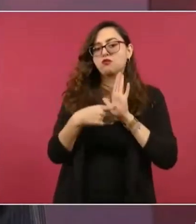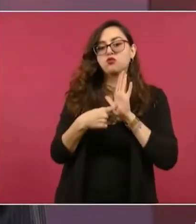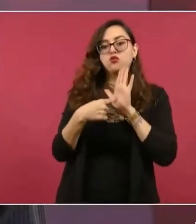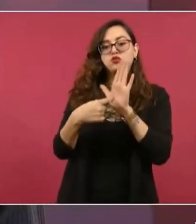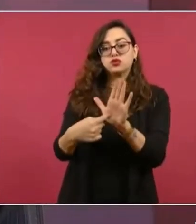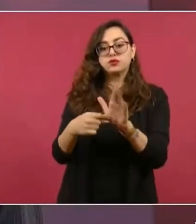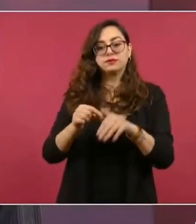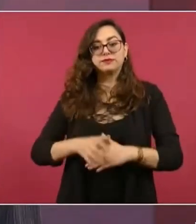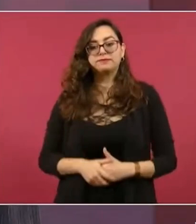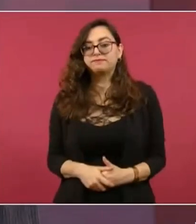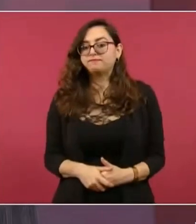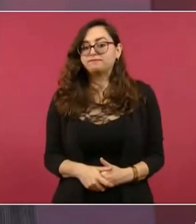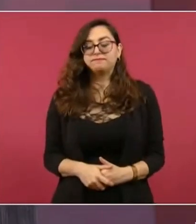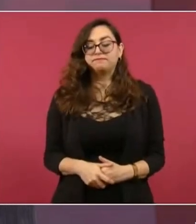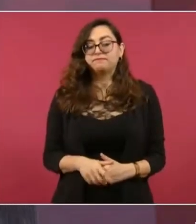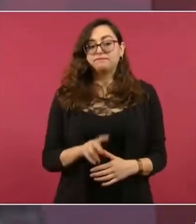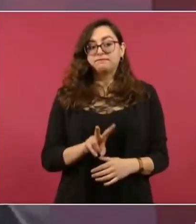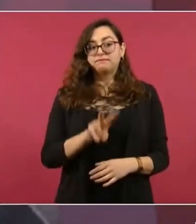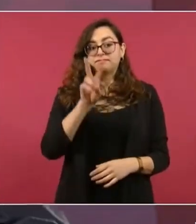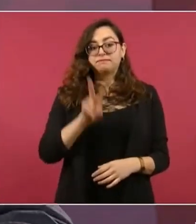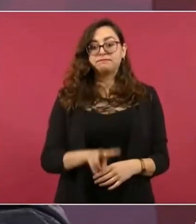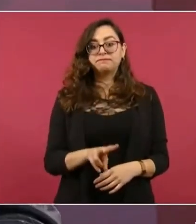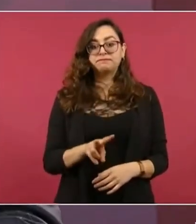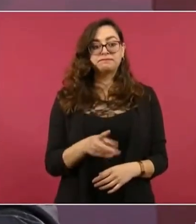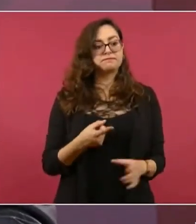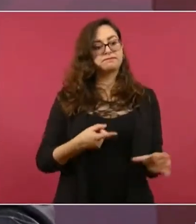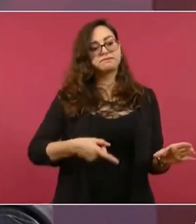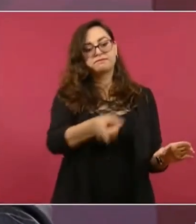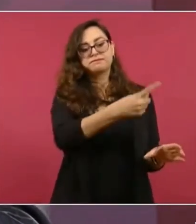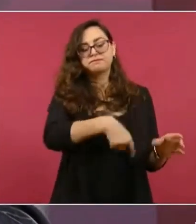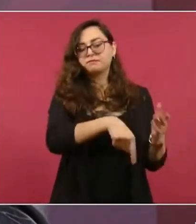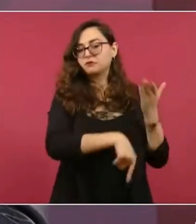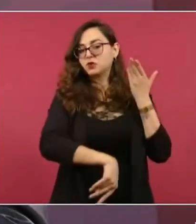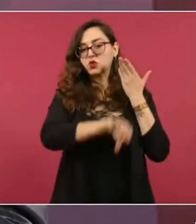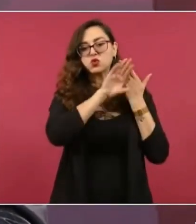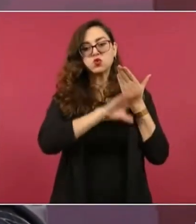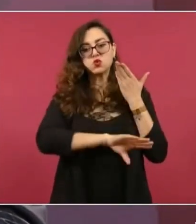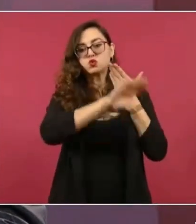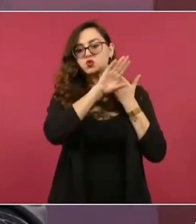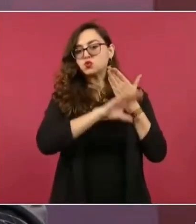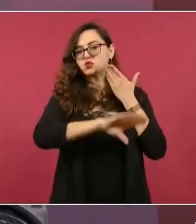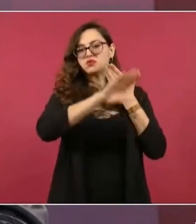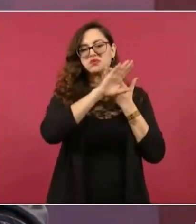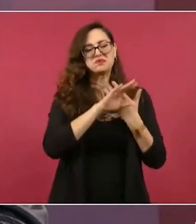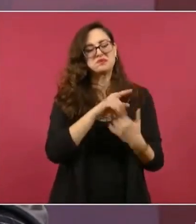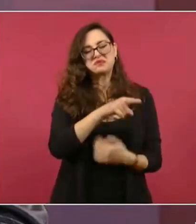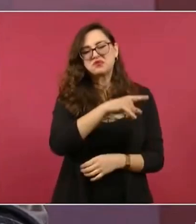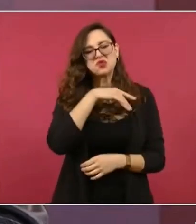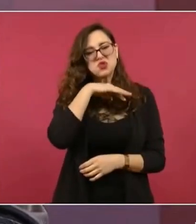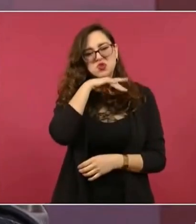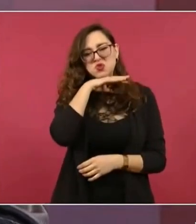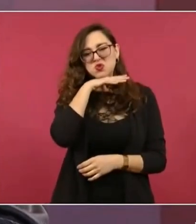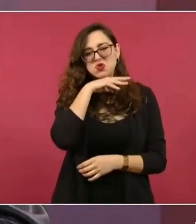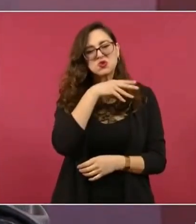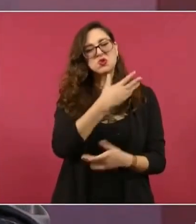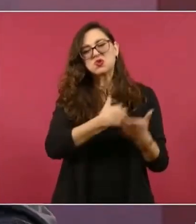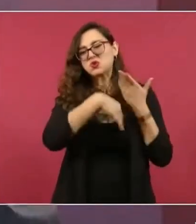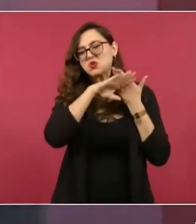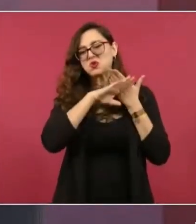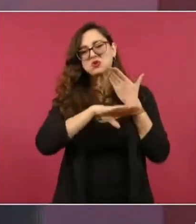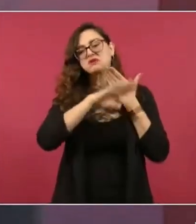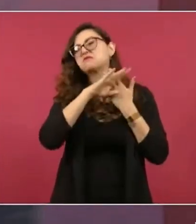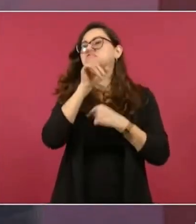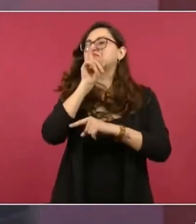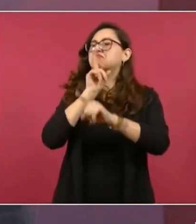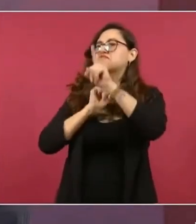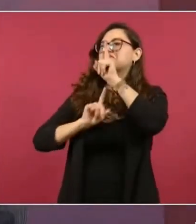a hacernos la guerra sucia, a